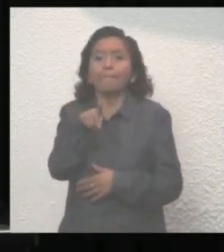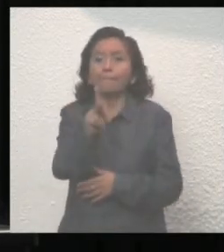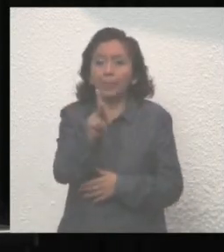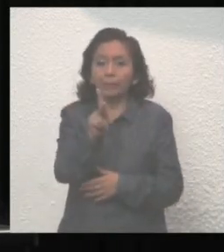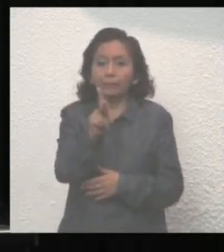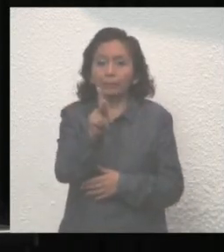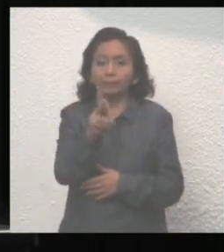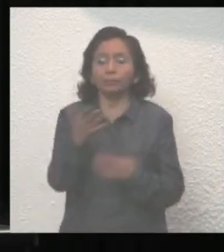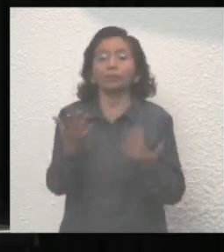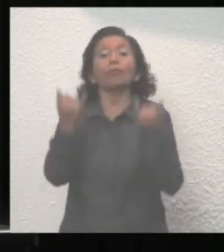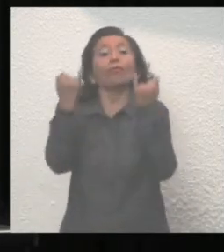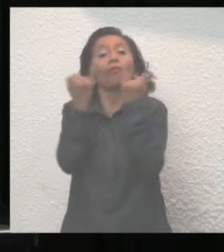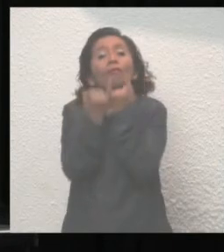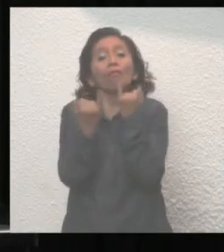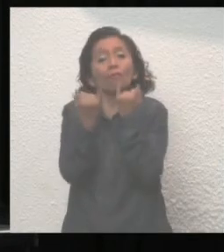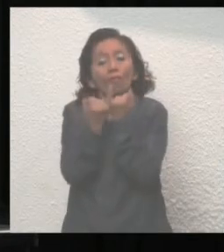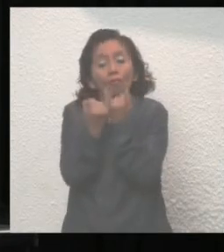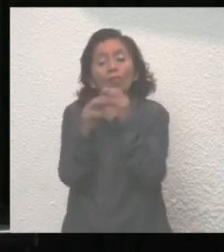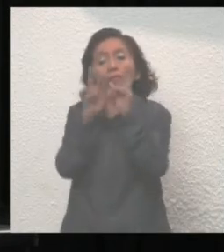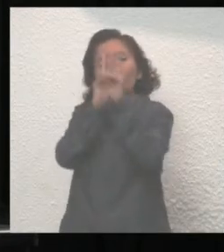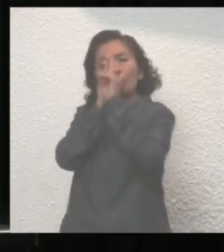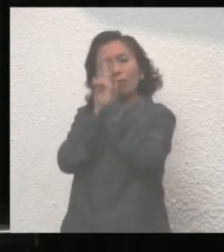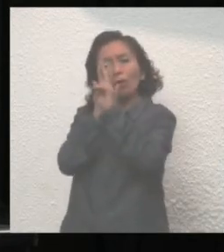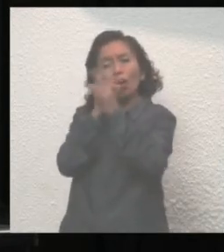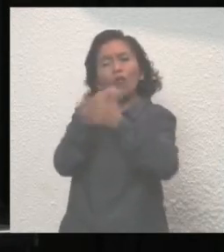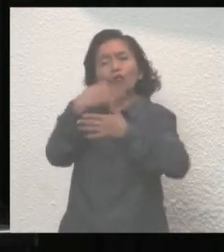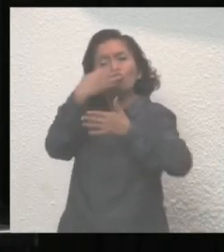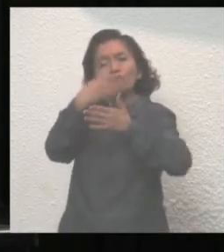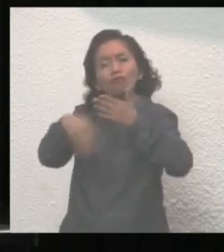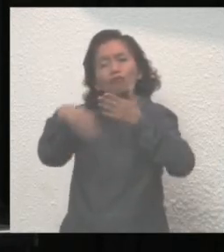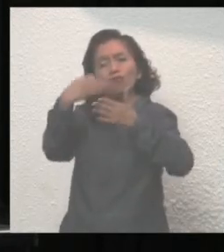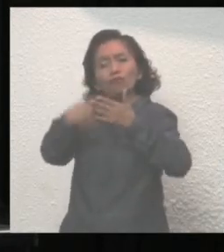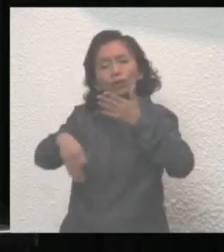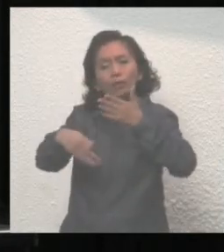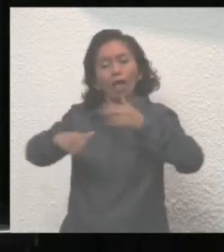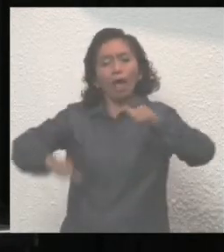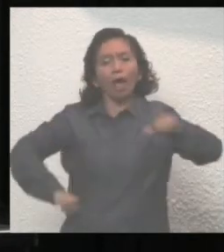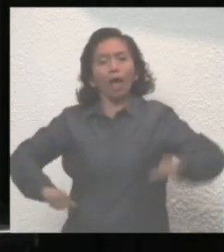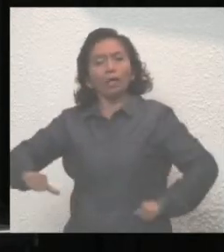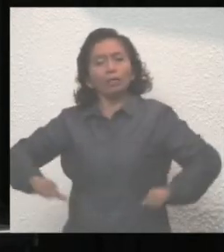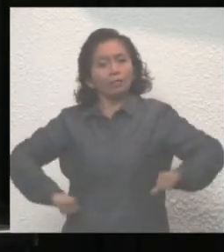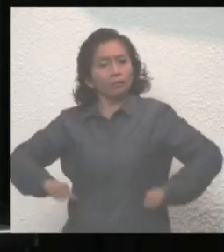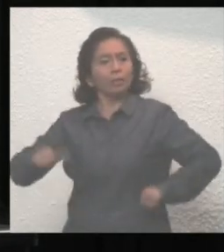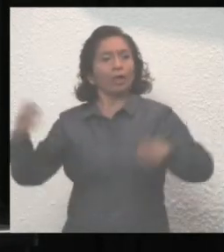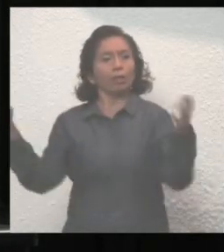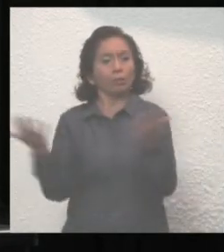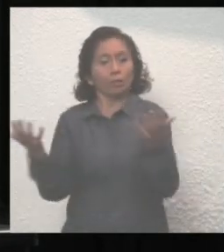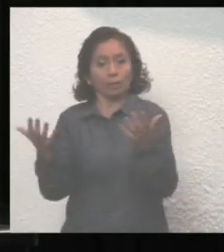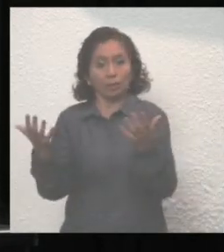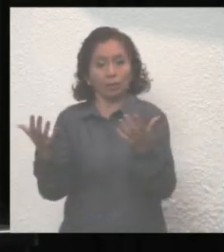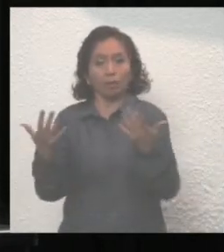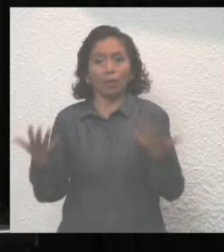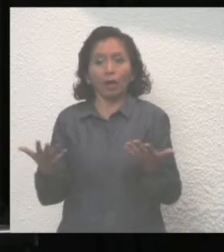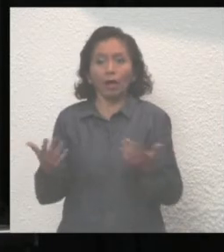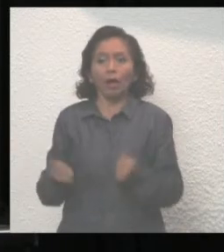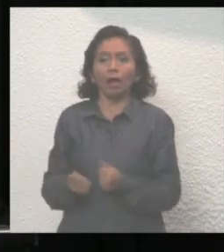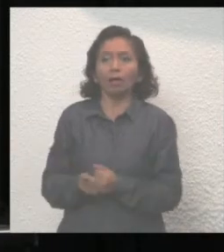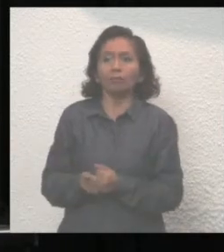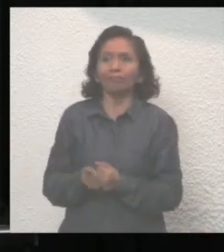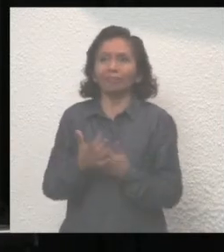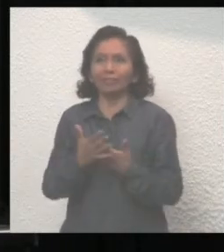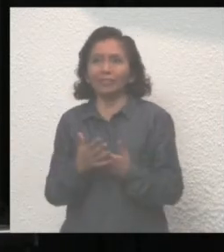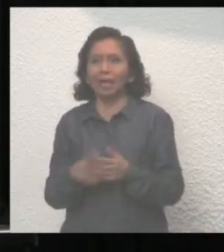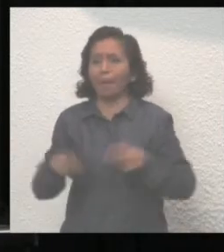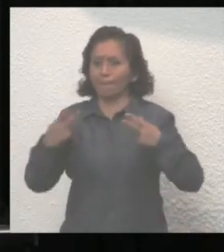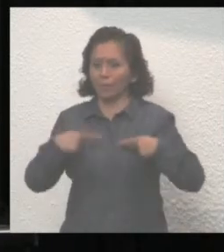también se debe reconocer que nos faltan implementar acciones contundentes para frenar la avaricia de